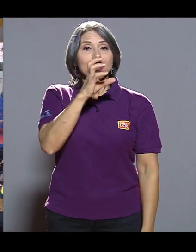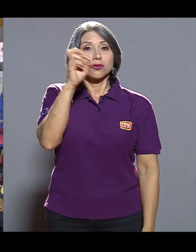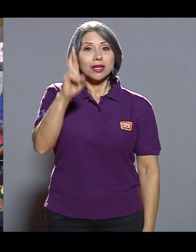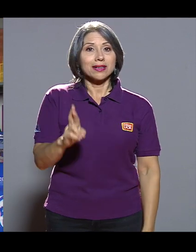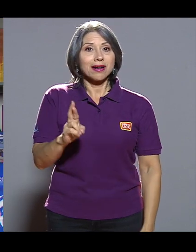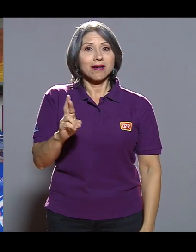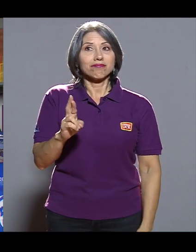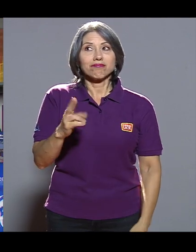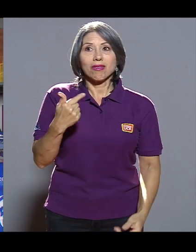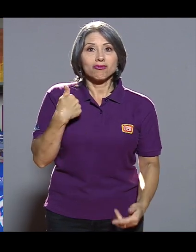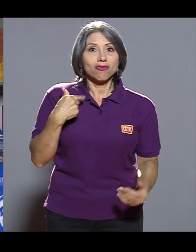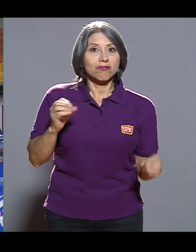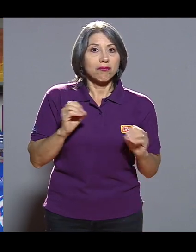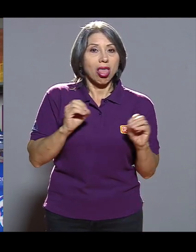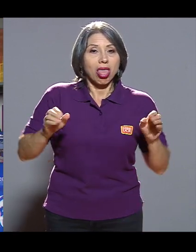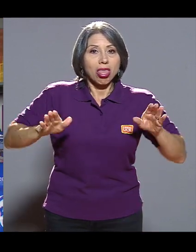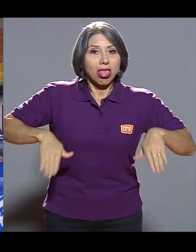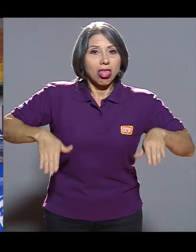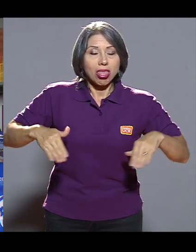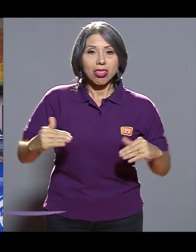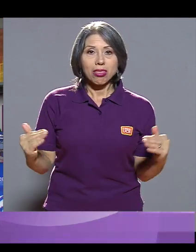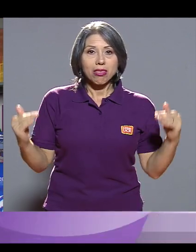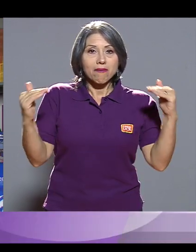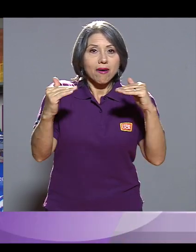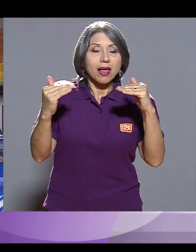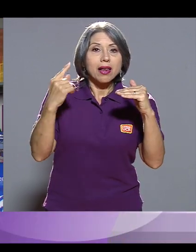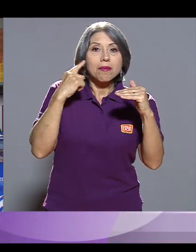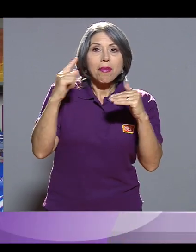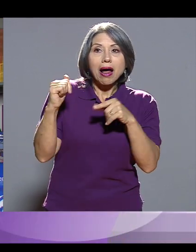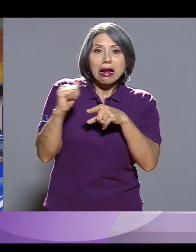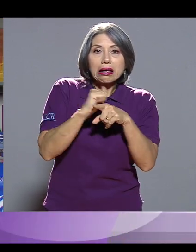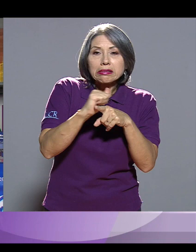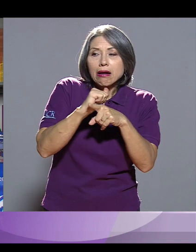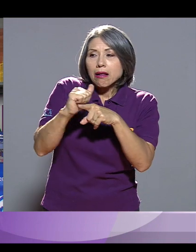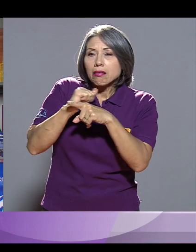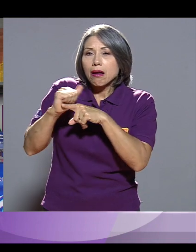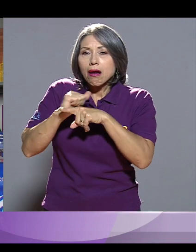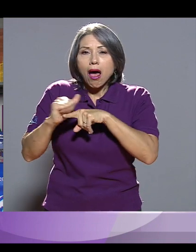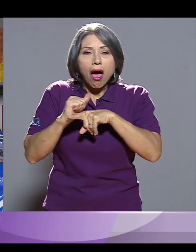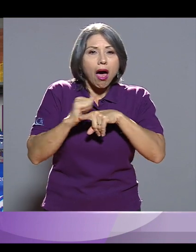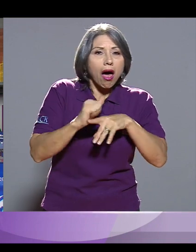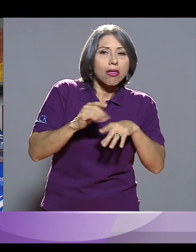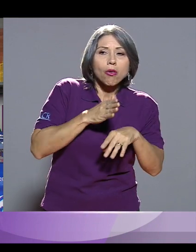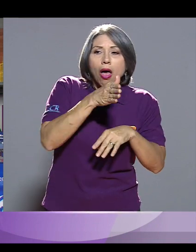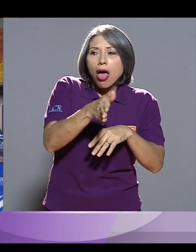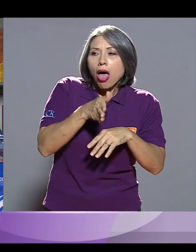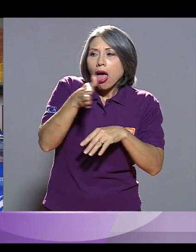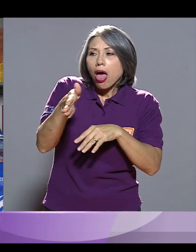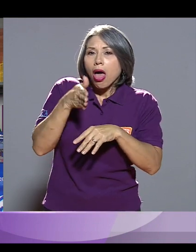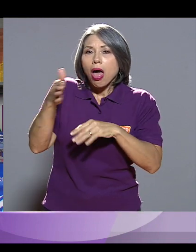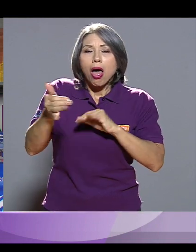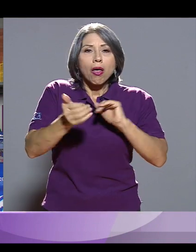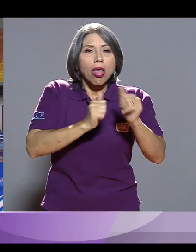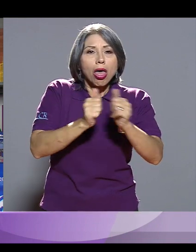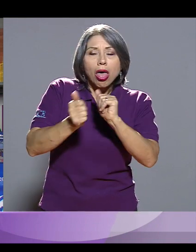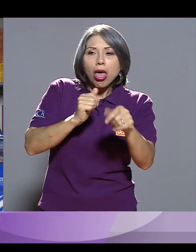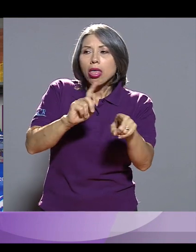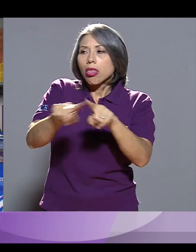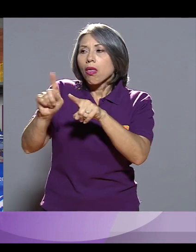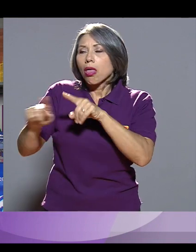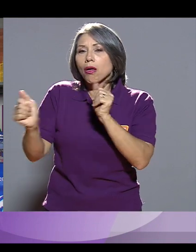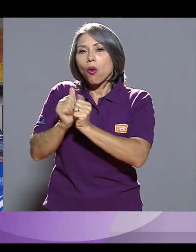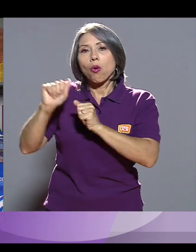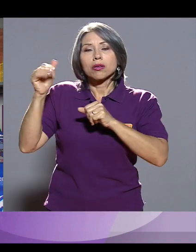Rica, entonces no tengo como ese nivel para estar entrenando que en fogueos, en Nacionales, que contra ellas,